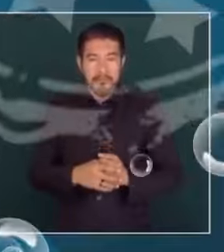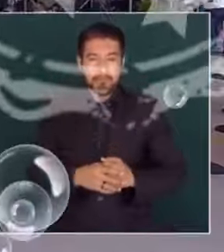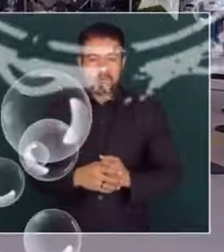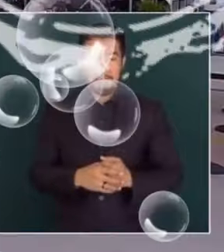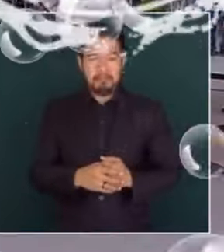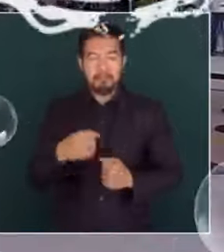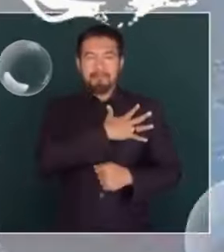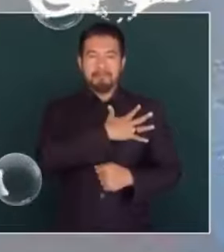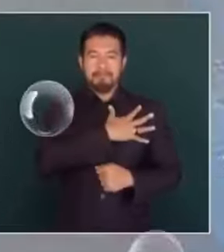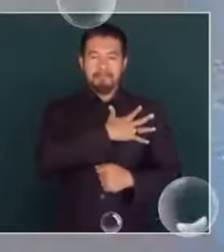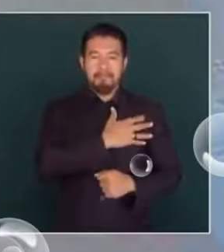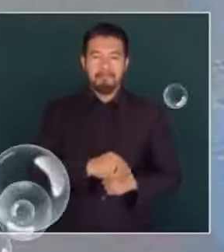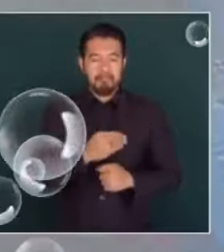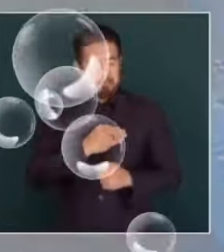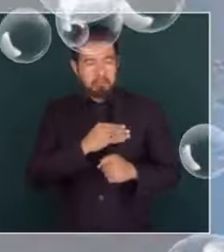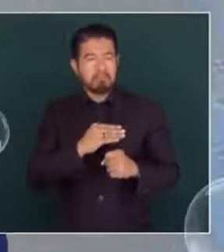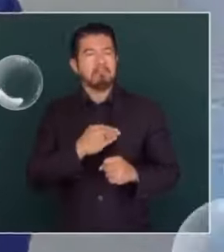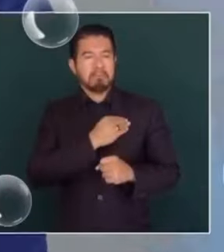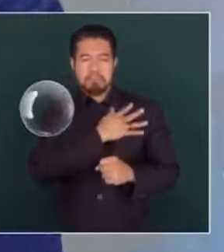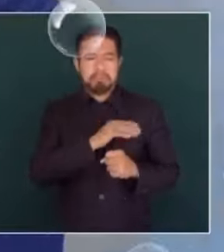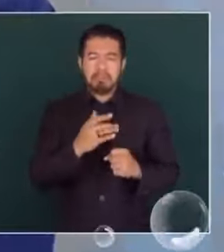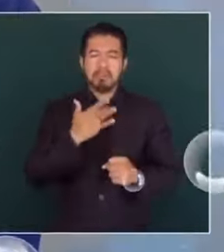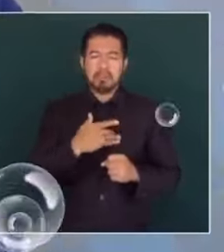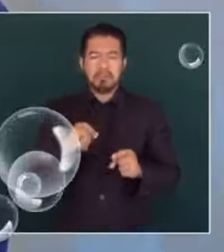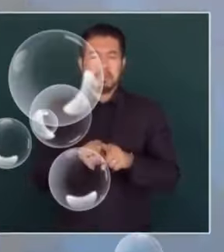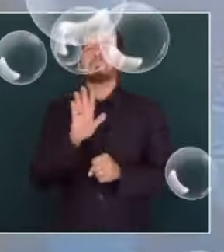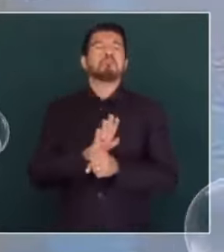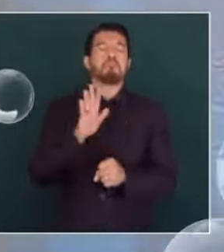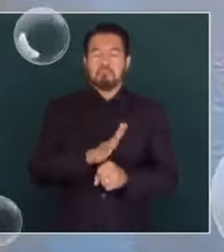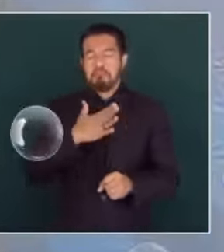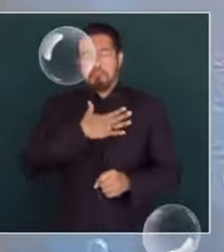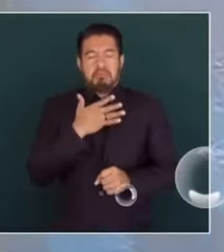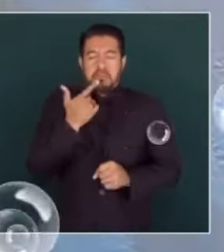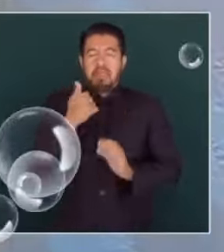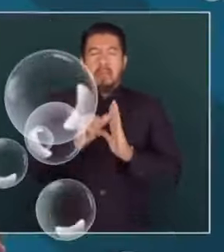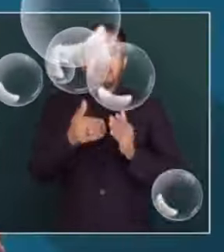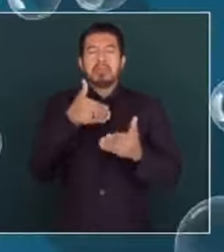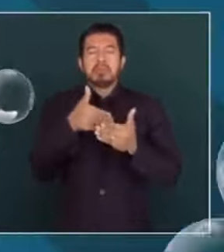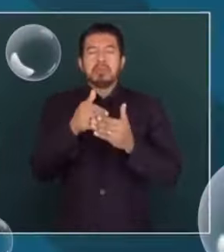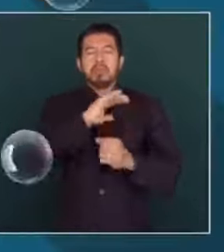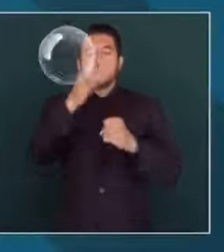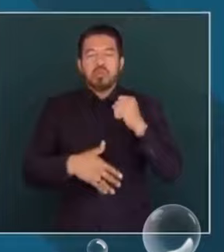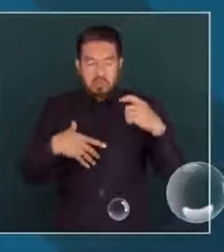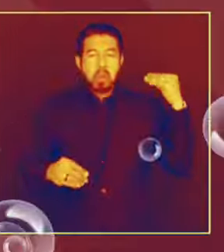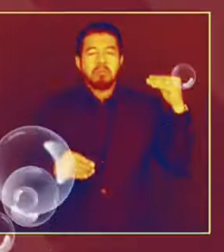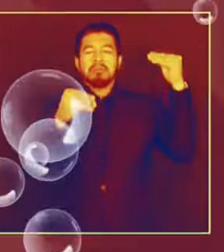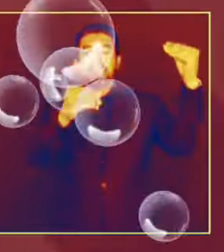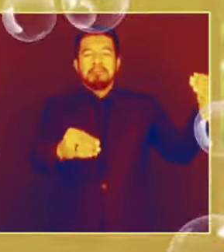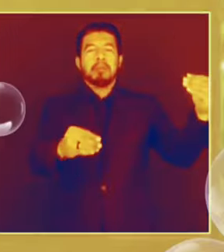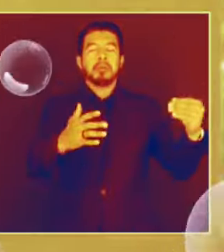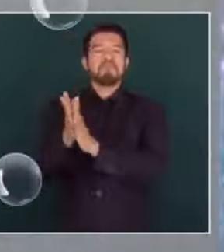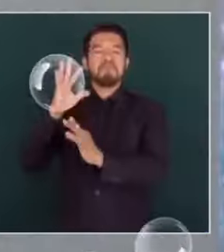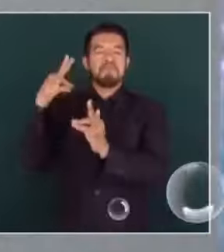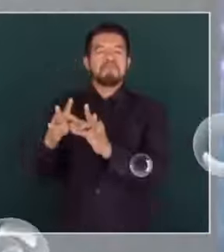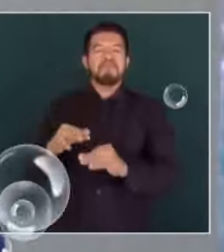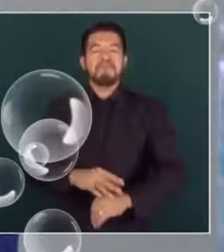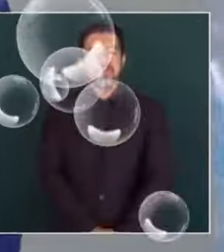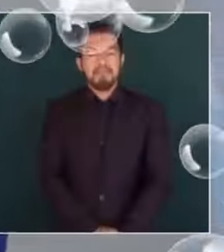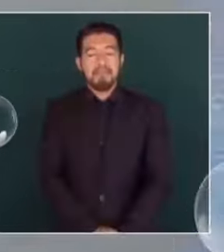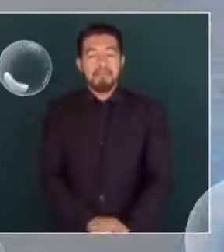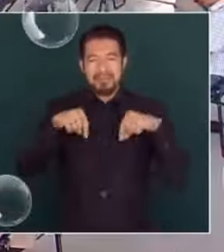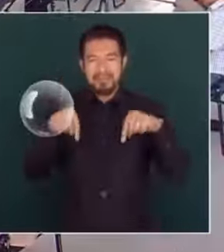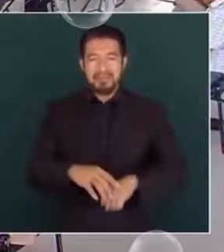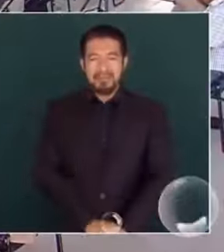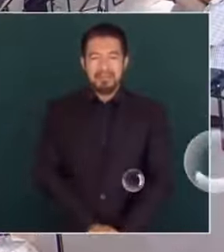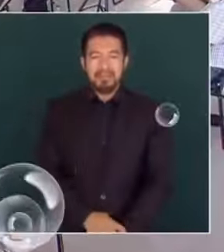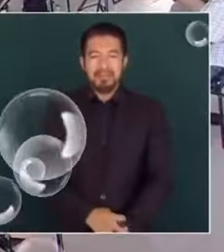Estamos satisfechos. A siete meses de que yo concluya mi mandato, voy a poder decir cuando entregue la banda presidencial. Misión cumplir. Y a Palenque,